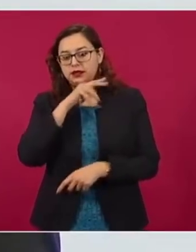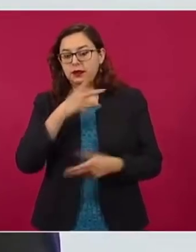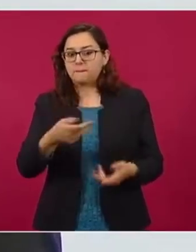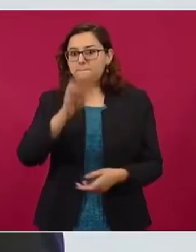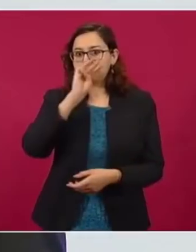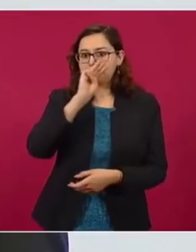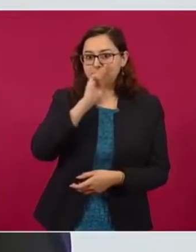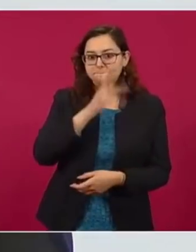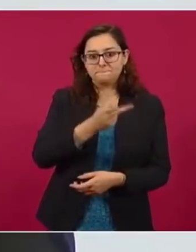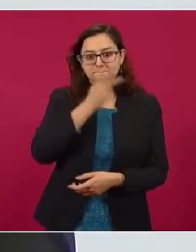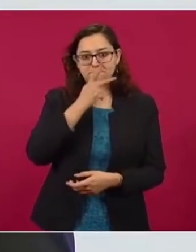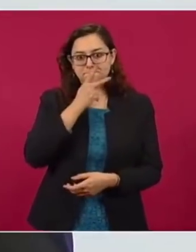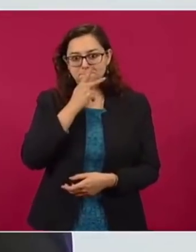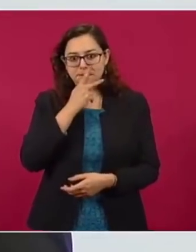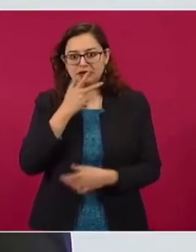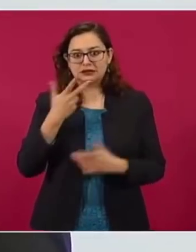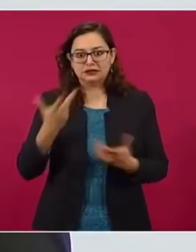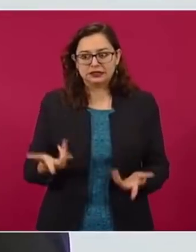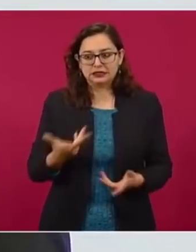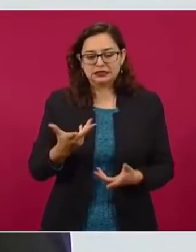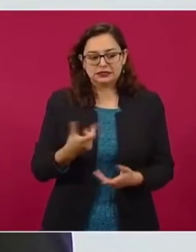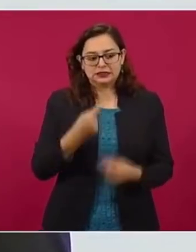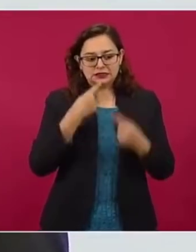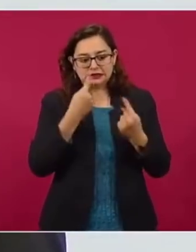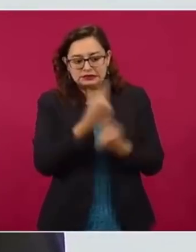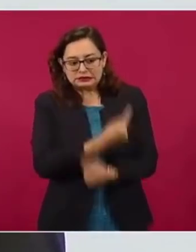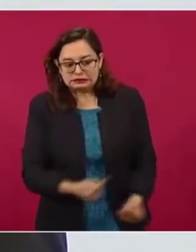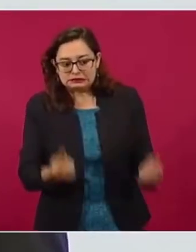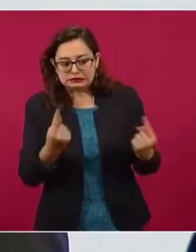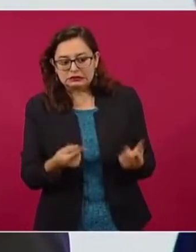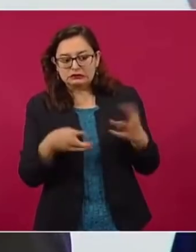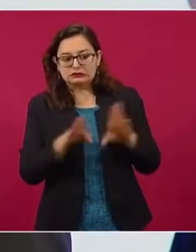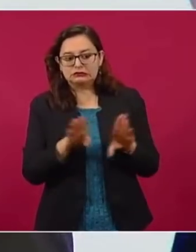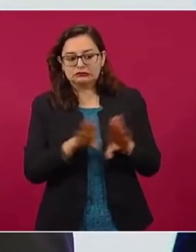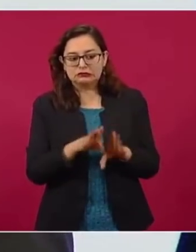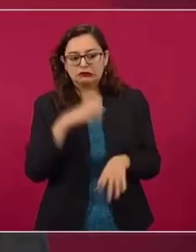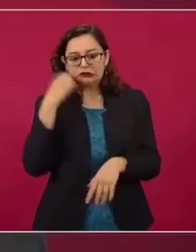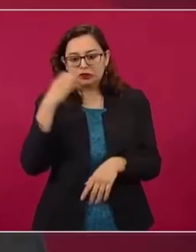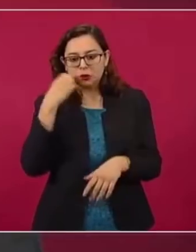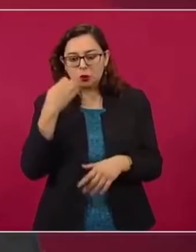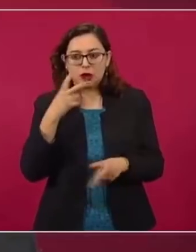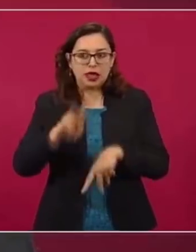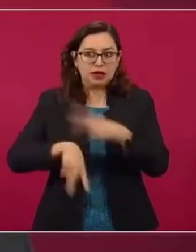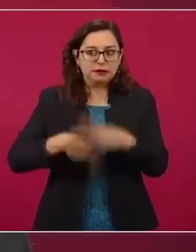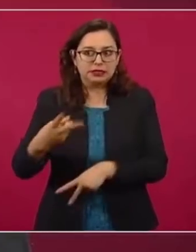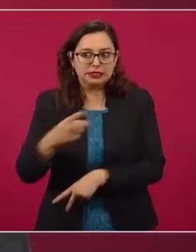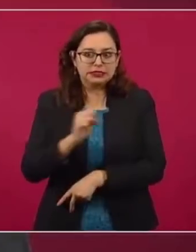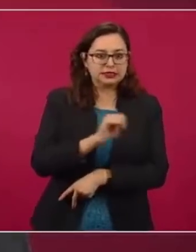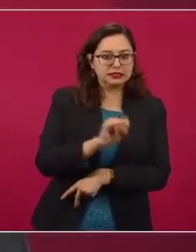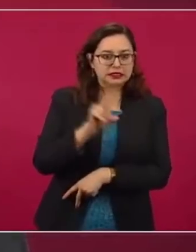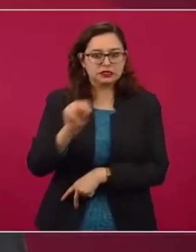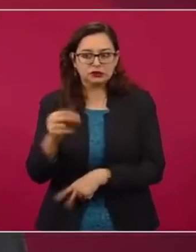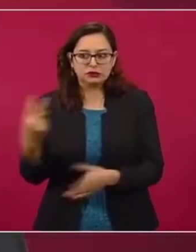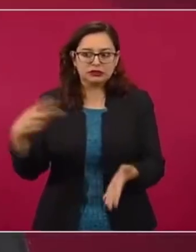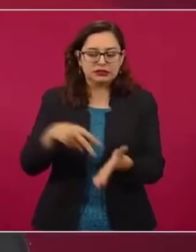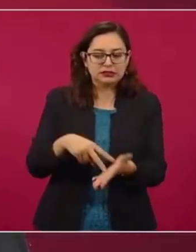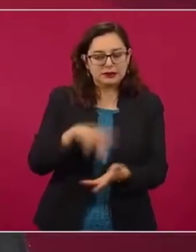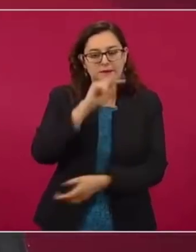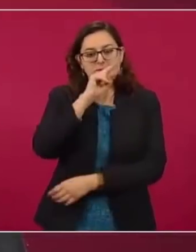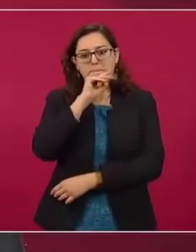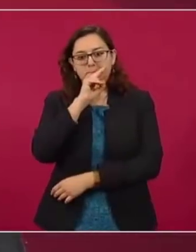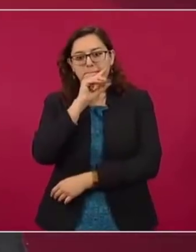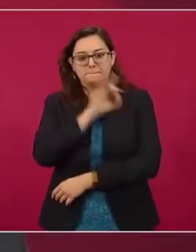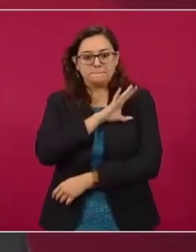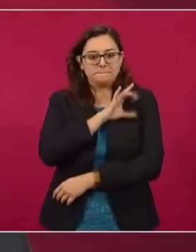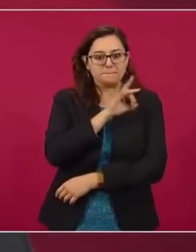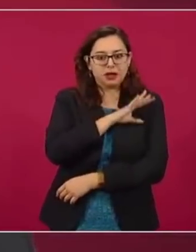de familia y otros familiares respecto a sus hijos que van a la escuela. Al momento en que se abren las escuelas, surge la inquietud